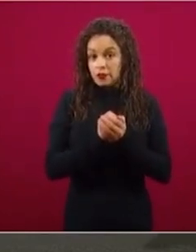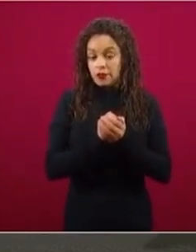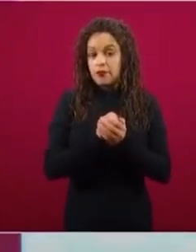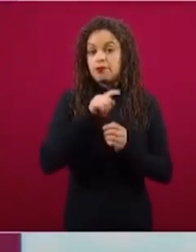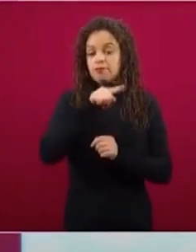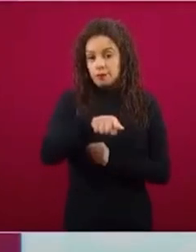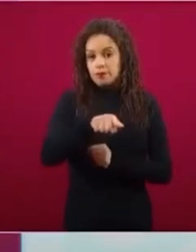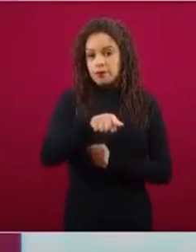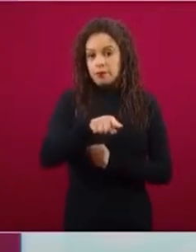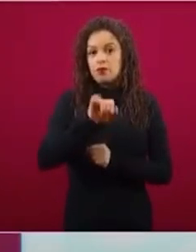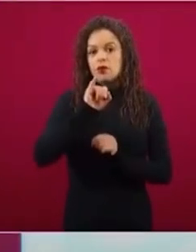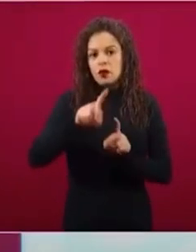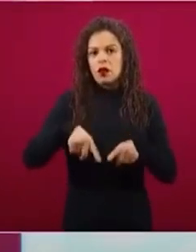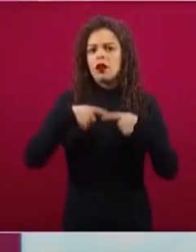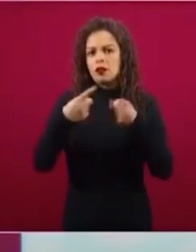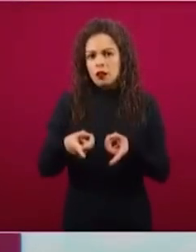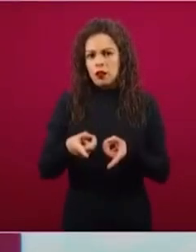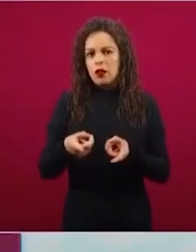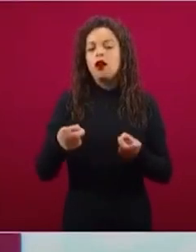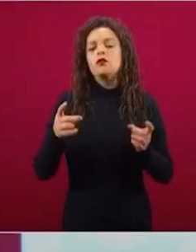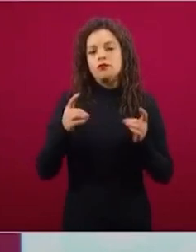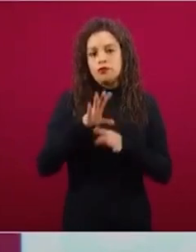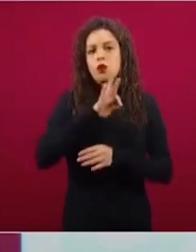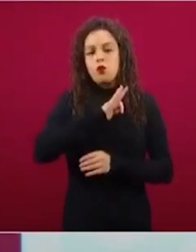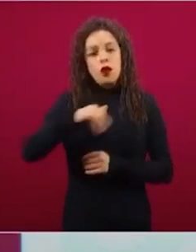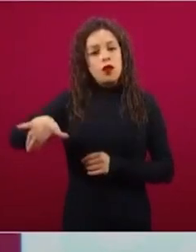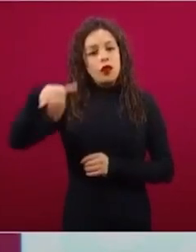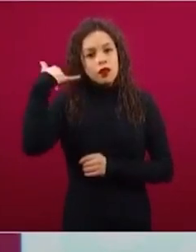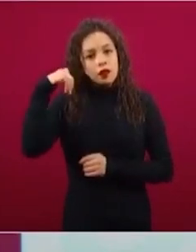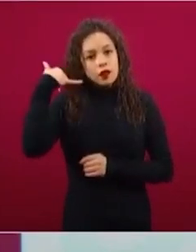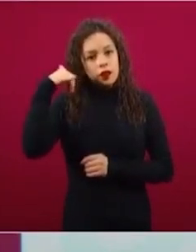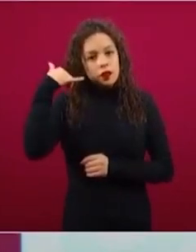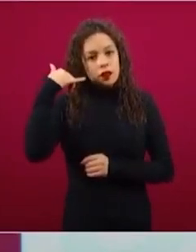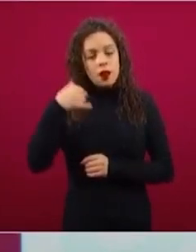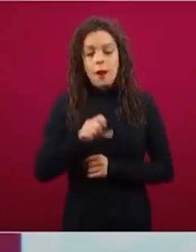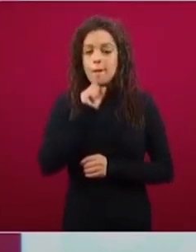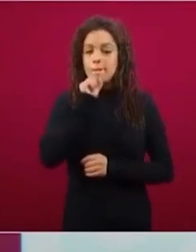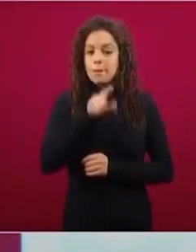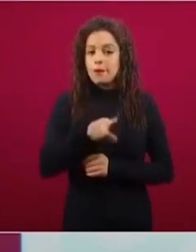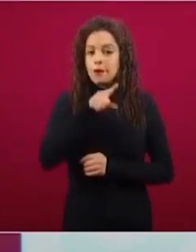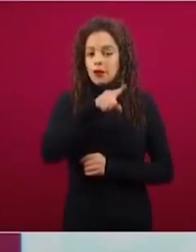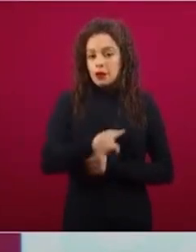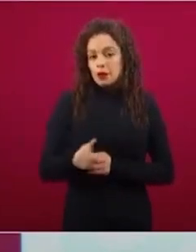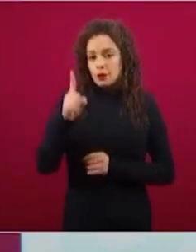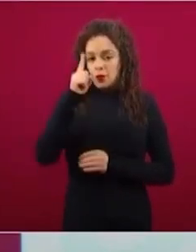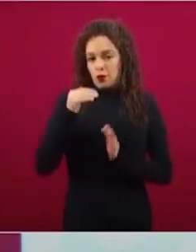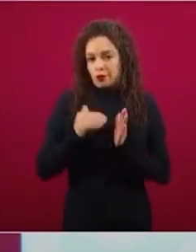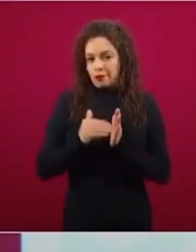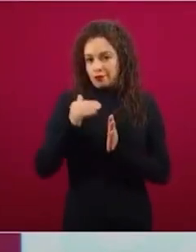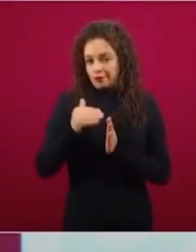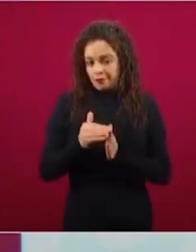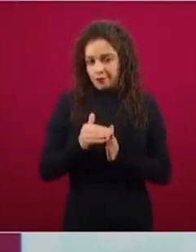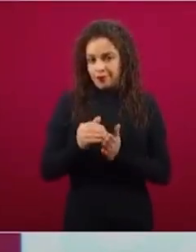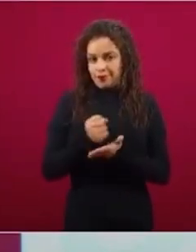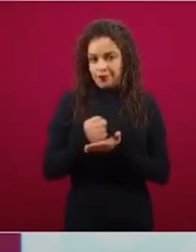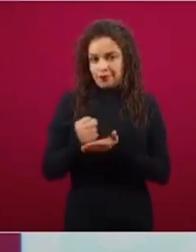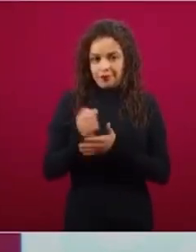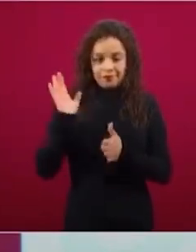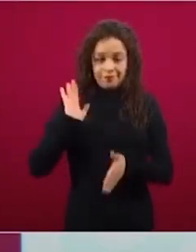telefónica, tal como se está haciendo con el millón de créditos a la palabra. Si reciben una llamada